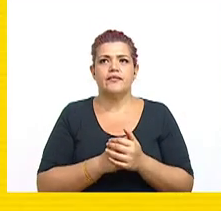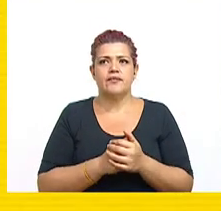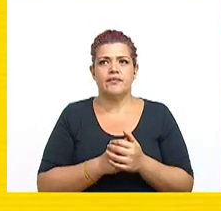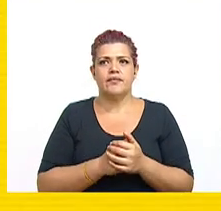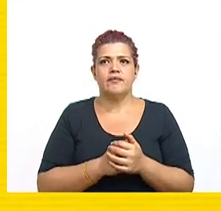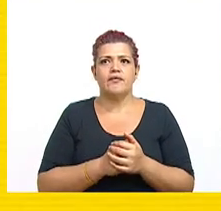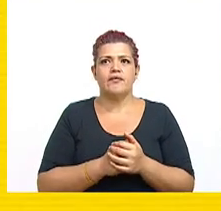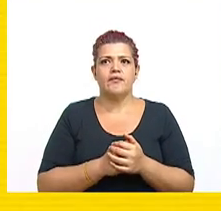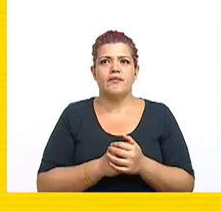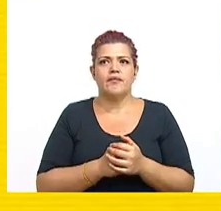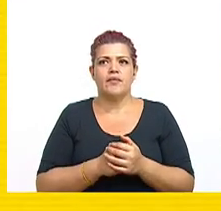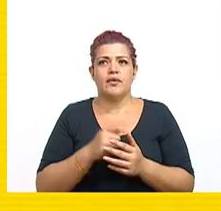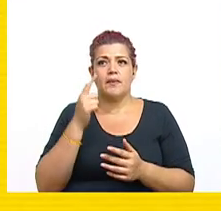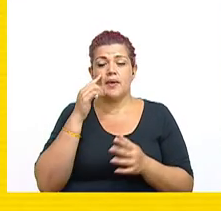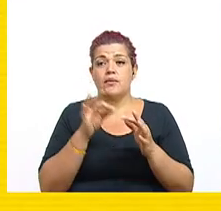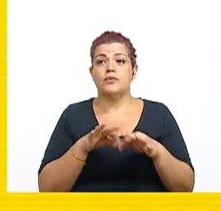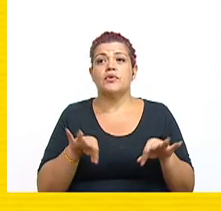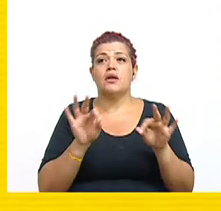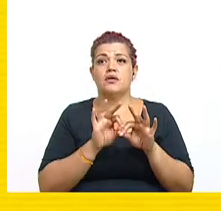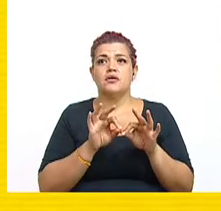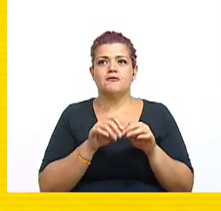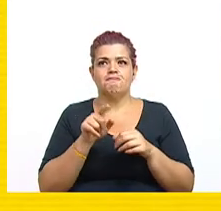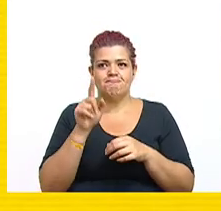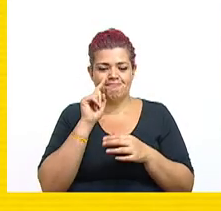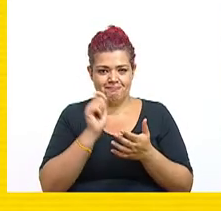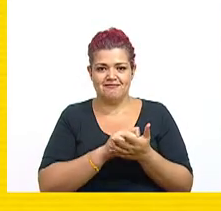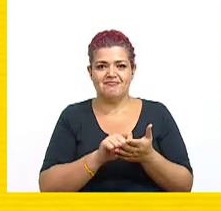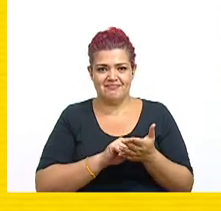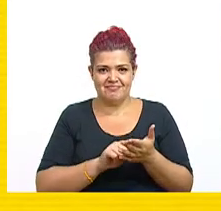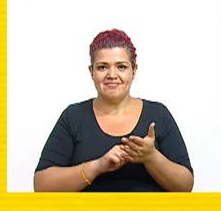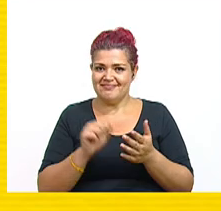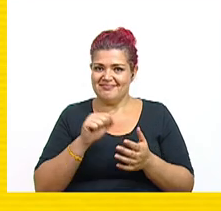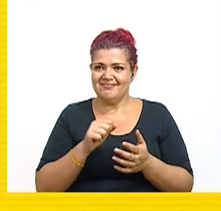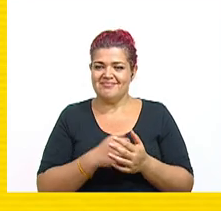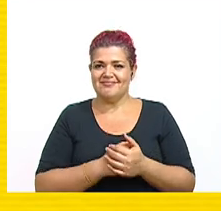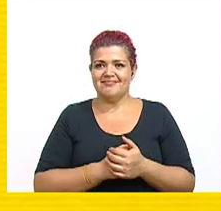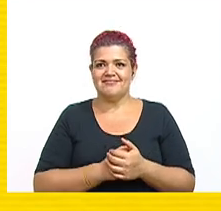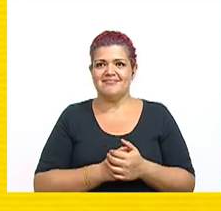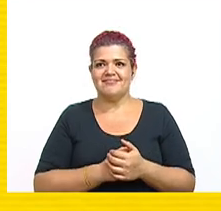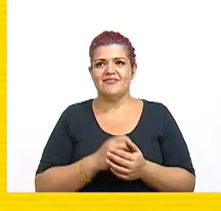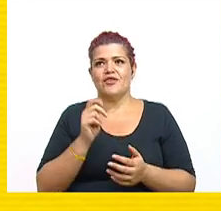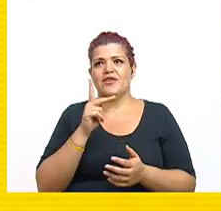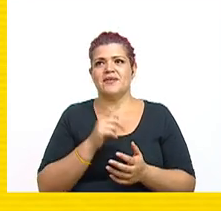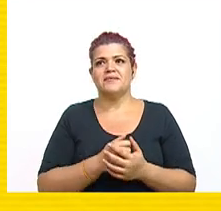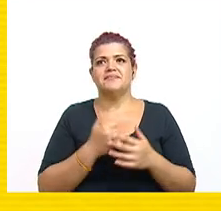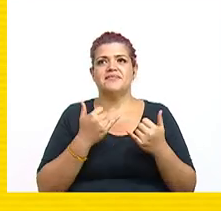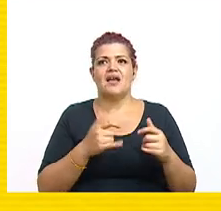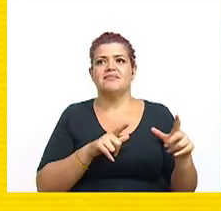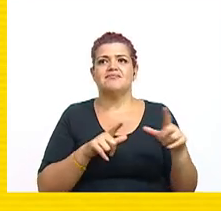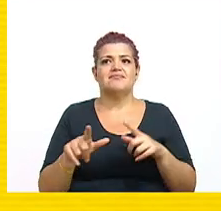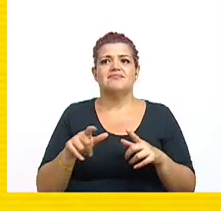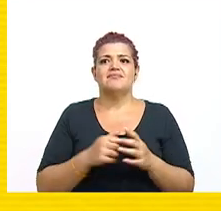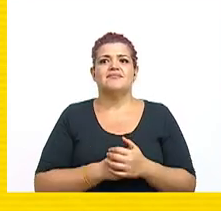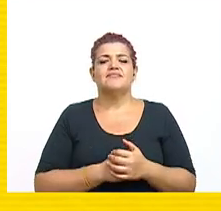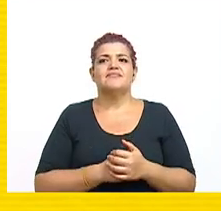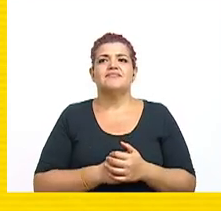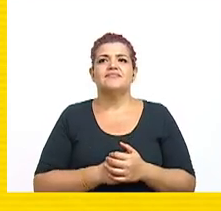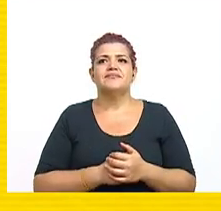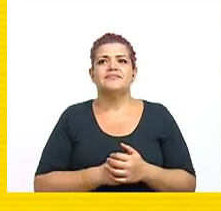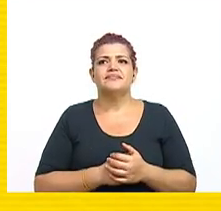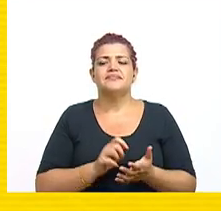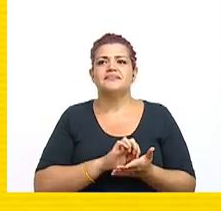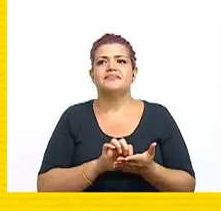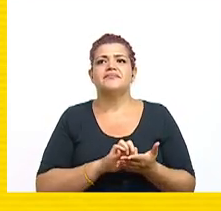continuación, y esto es muy importante. Ahí está la libretita. ¿Sí la tienen por ahí? Ok. Vamos a listar esa libretita, el